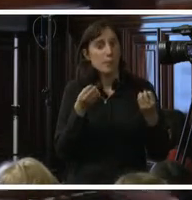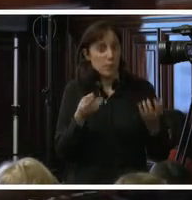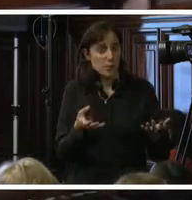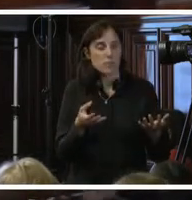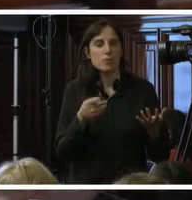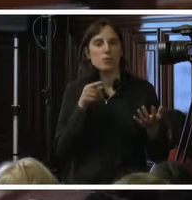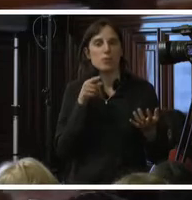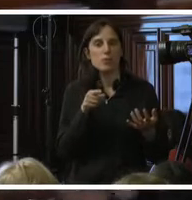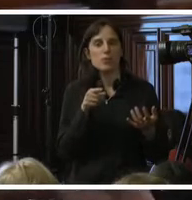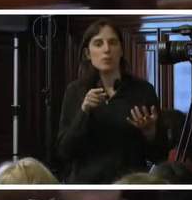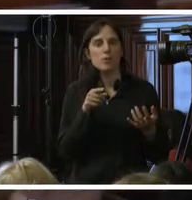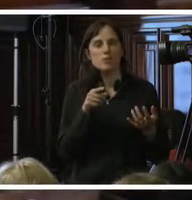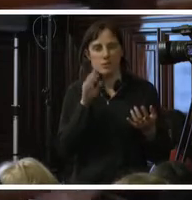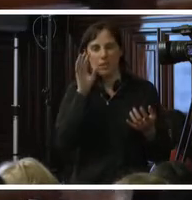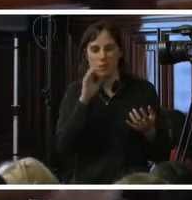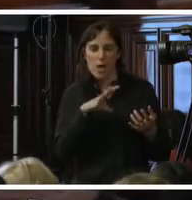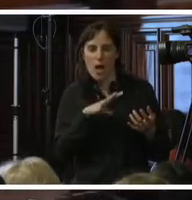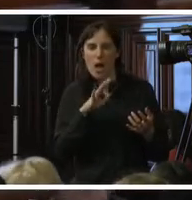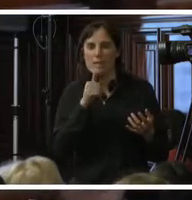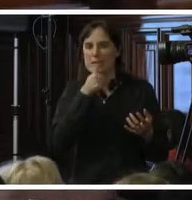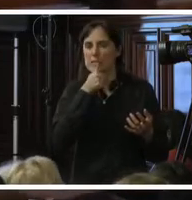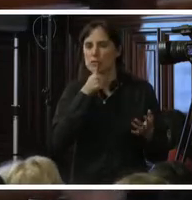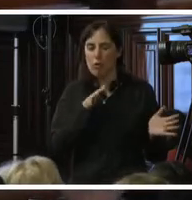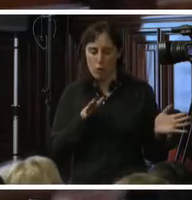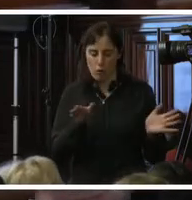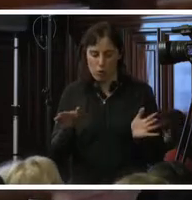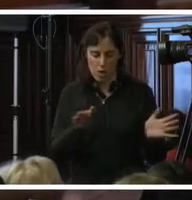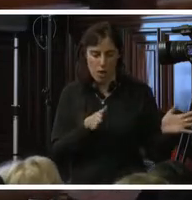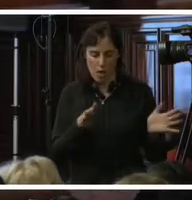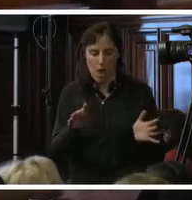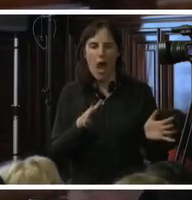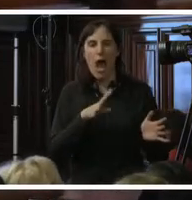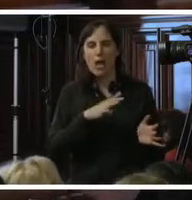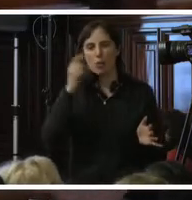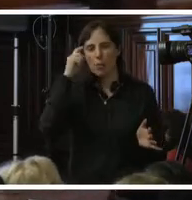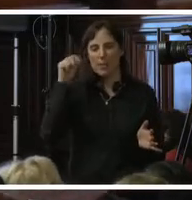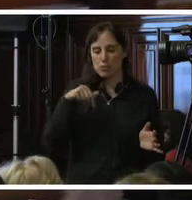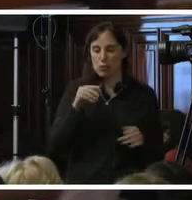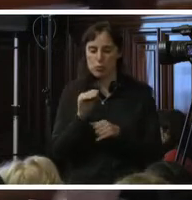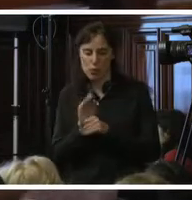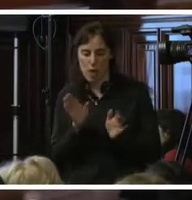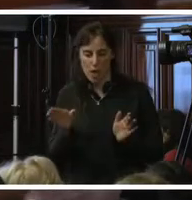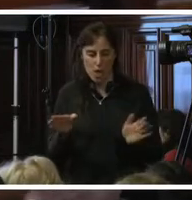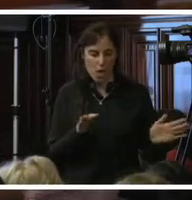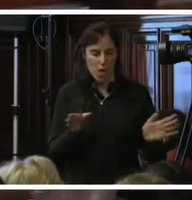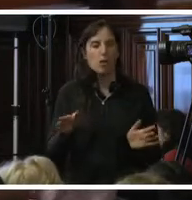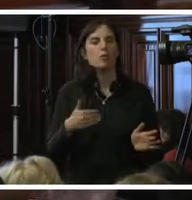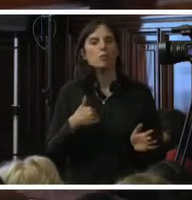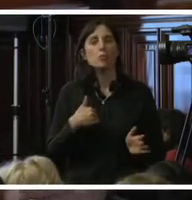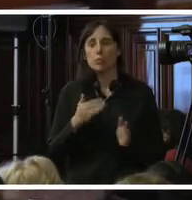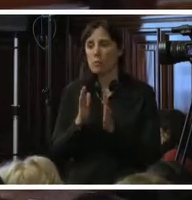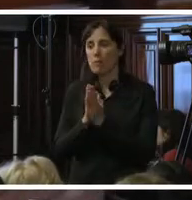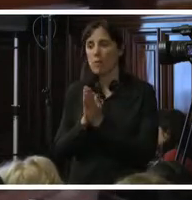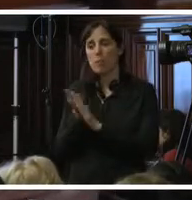obviamente es una dicotomía histórica, social y demás, que yo sí pediría que